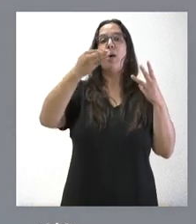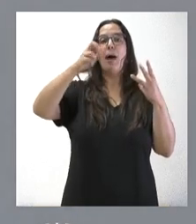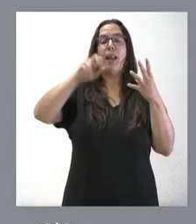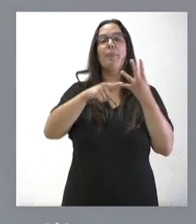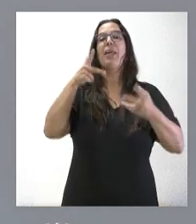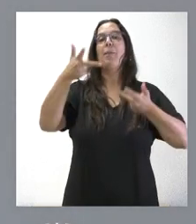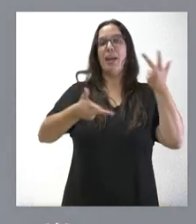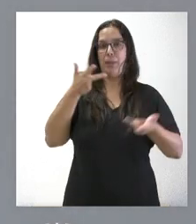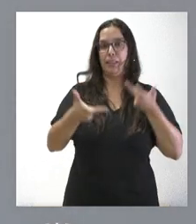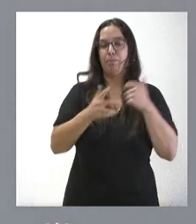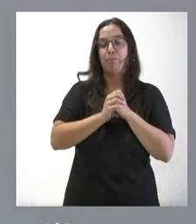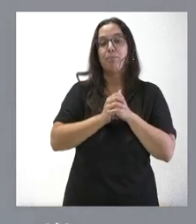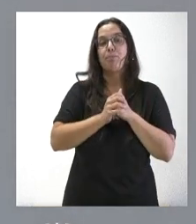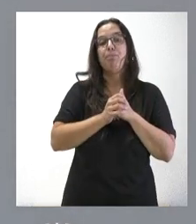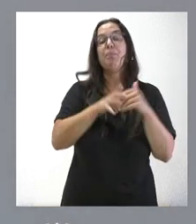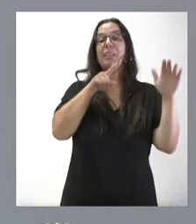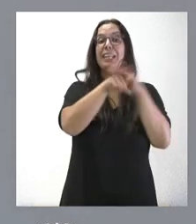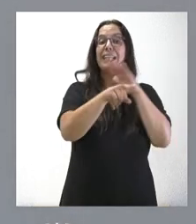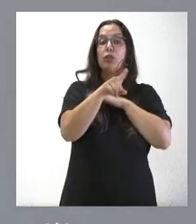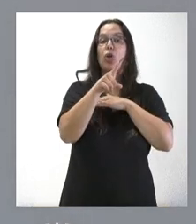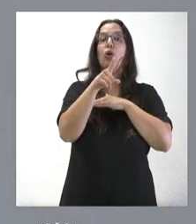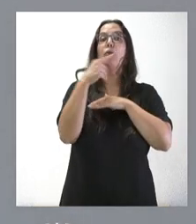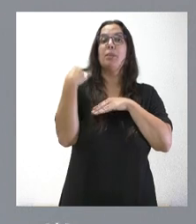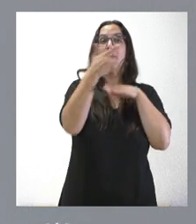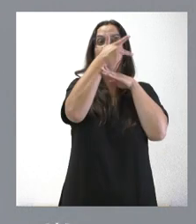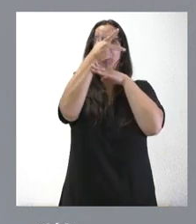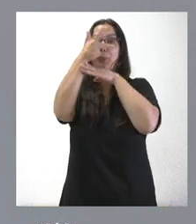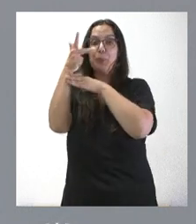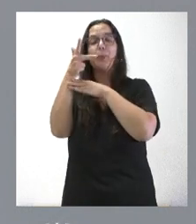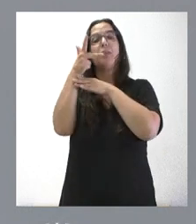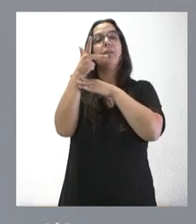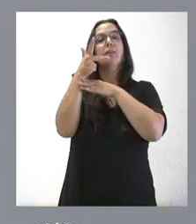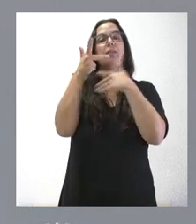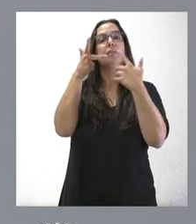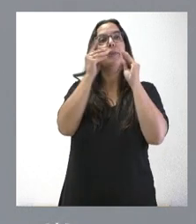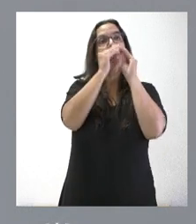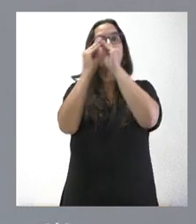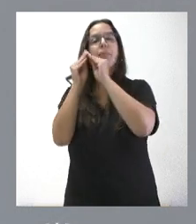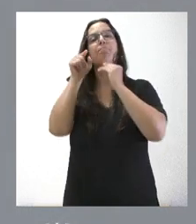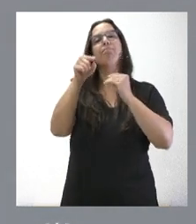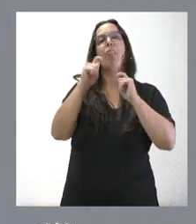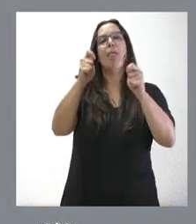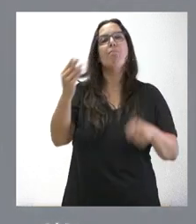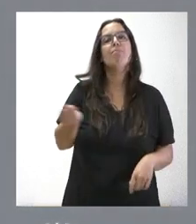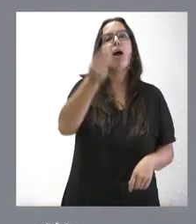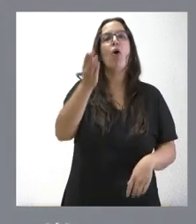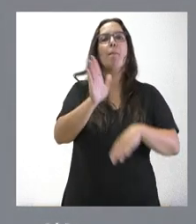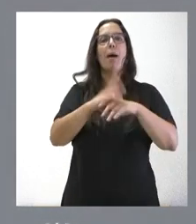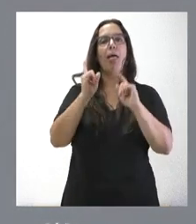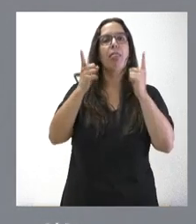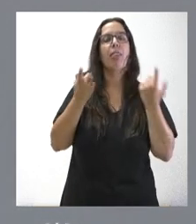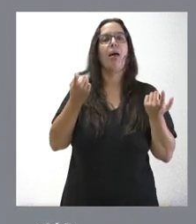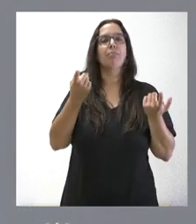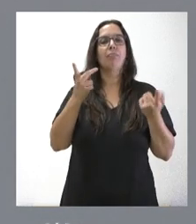La gestión de estas infraestructuras a través de las cámaras de videovigilancia va a mejorar todo lo que tiene que ver con la prevención en materia